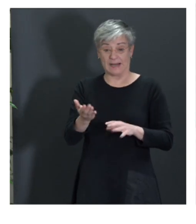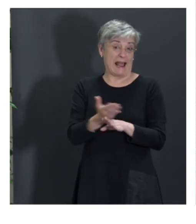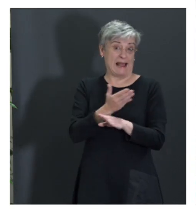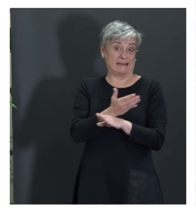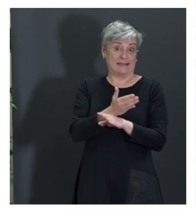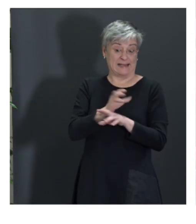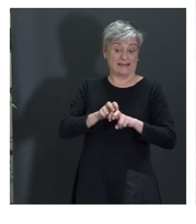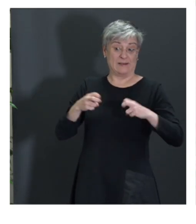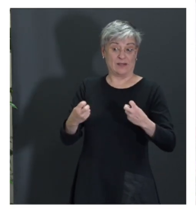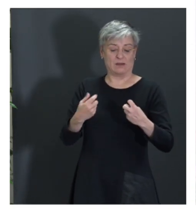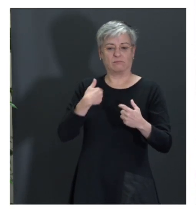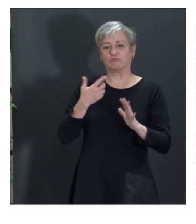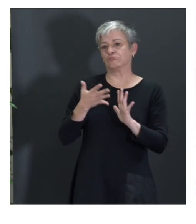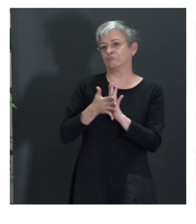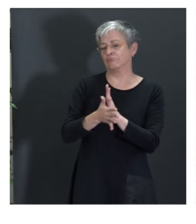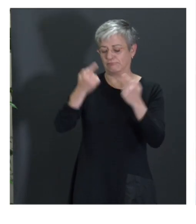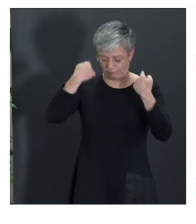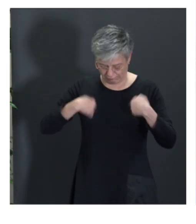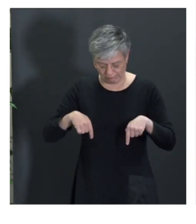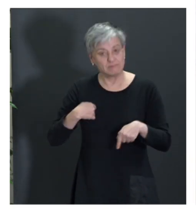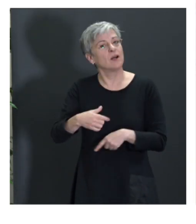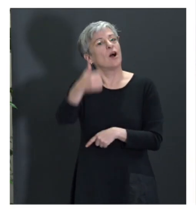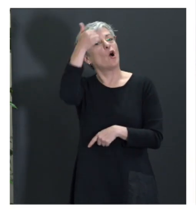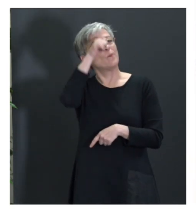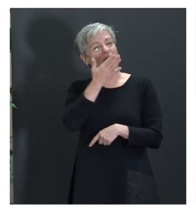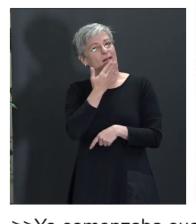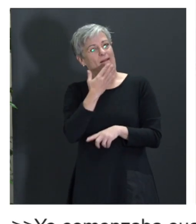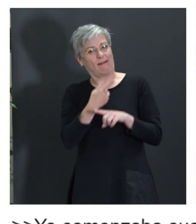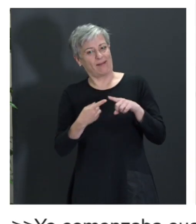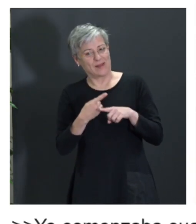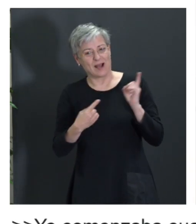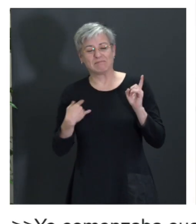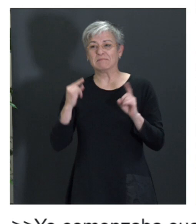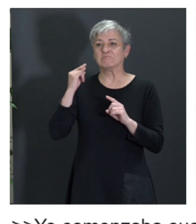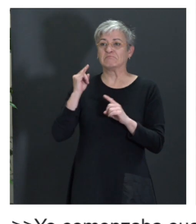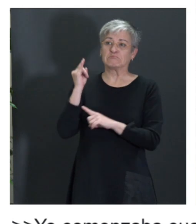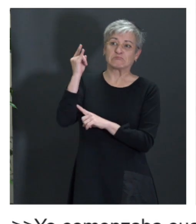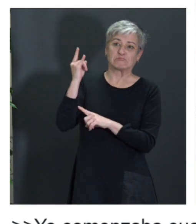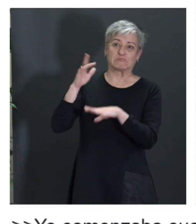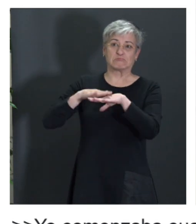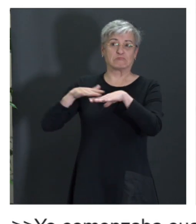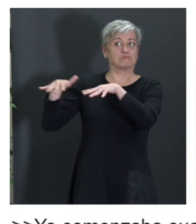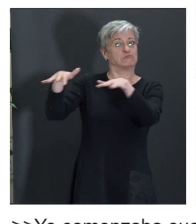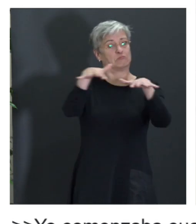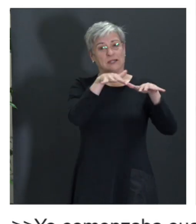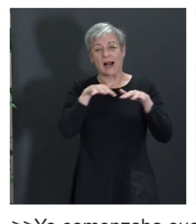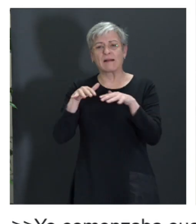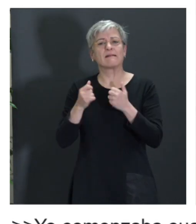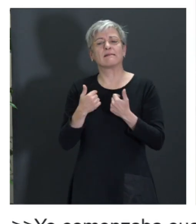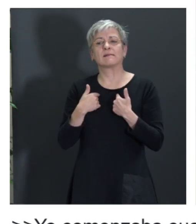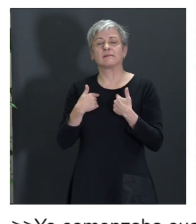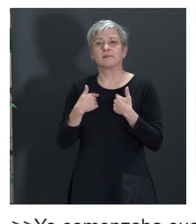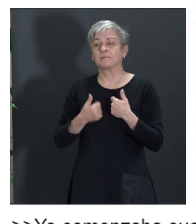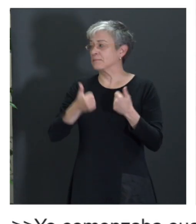describiéndome como un hombre de medianidad, estatura media, quizás lo más llamativo sea que